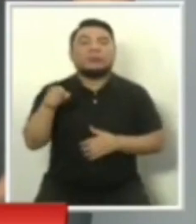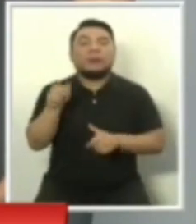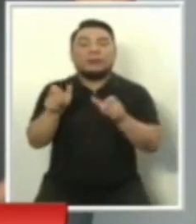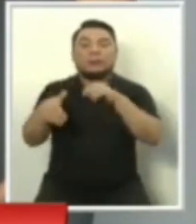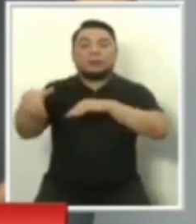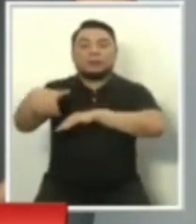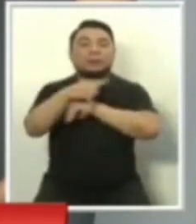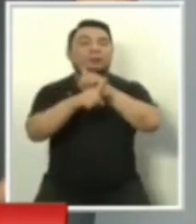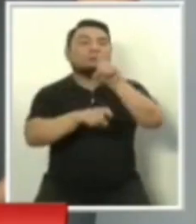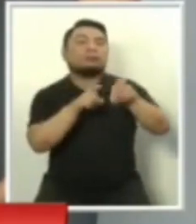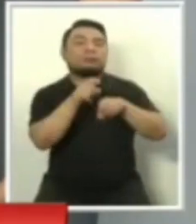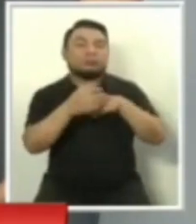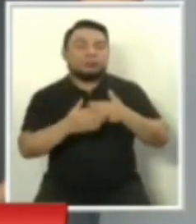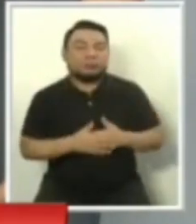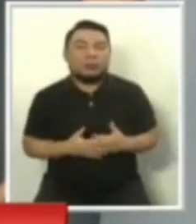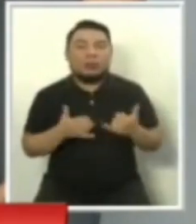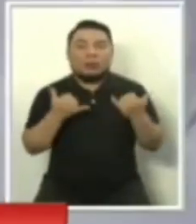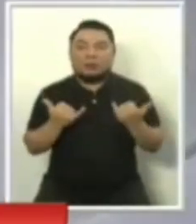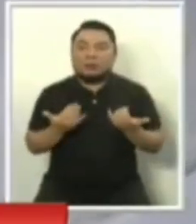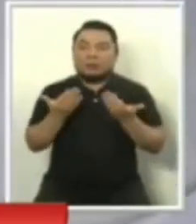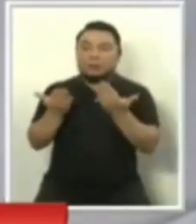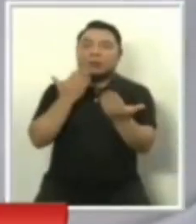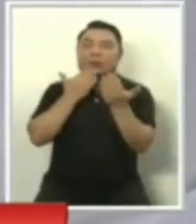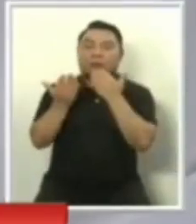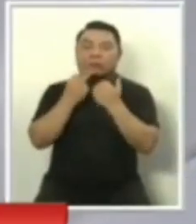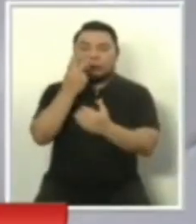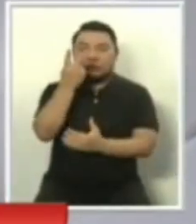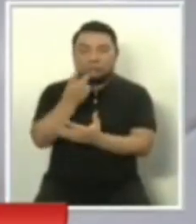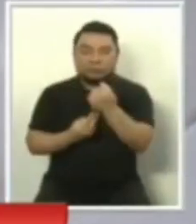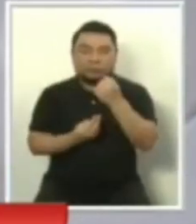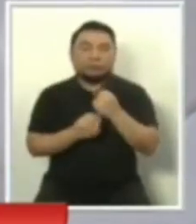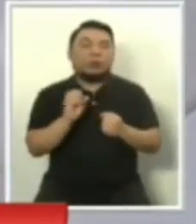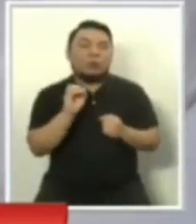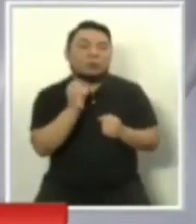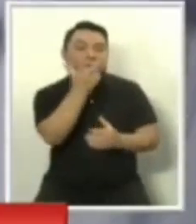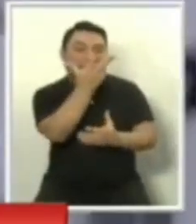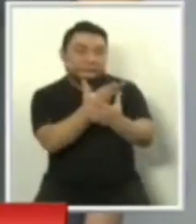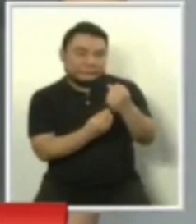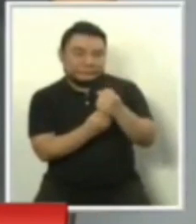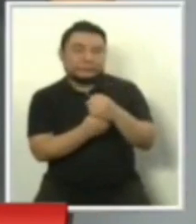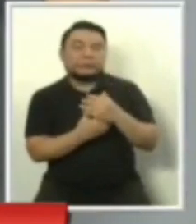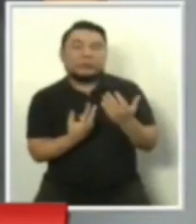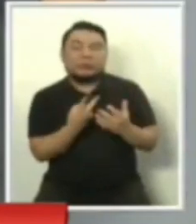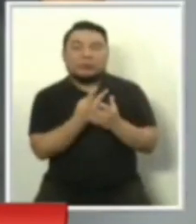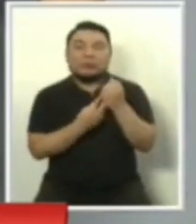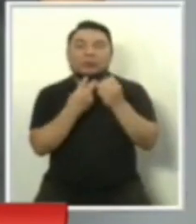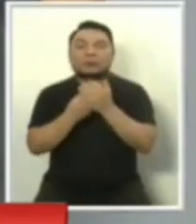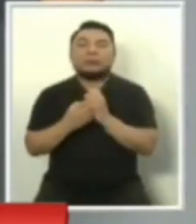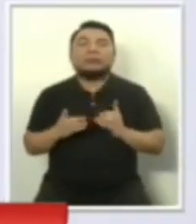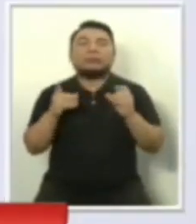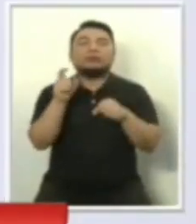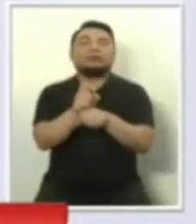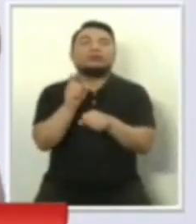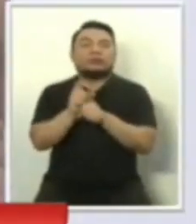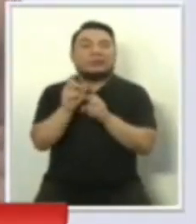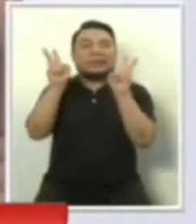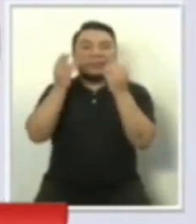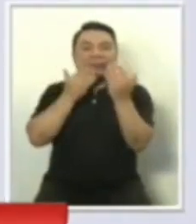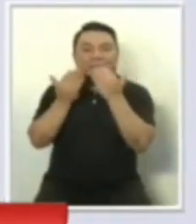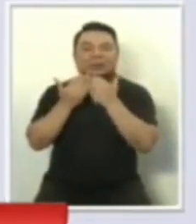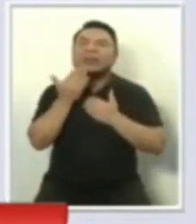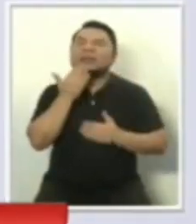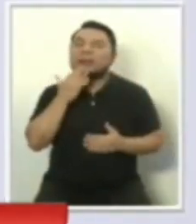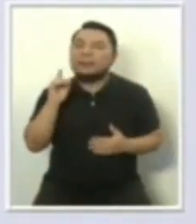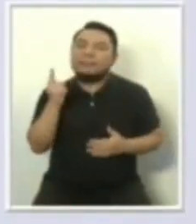Y por lo tanto, estamos hablando de duplas, de tres duplas. Pregunta ciudadana sobre el tema de educación. Y comenzamos con